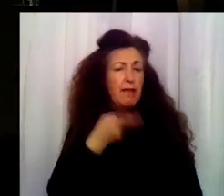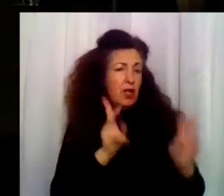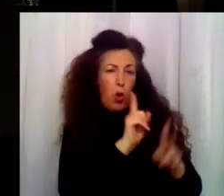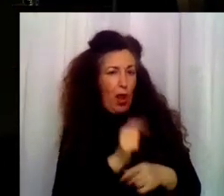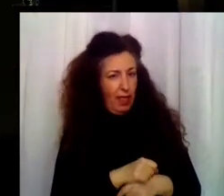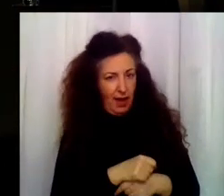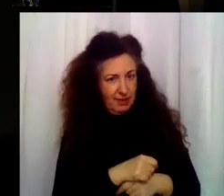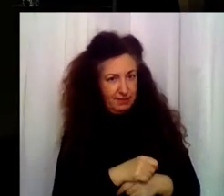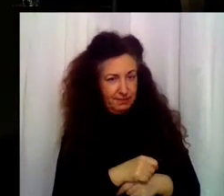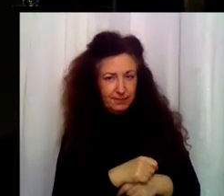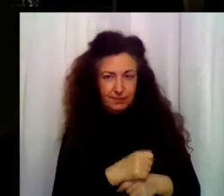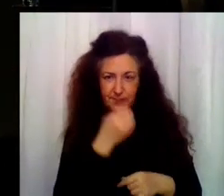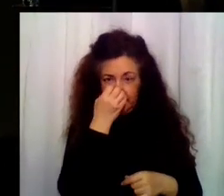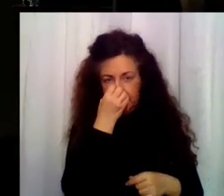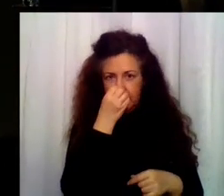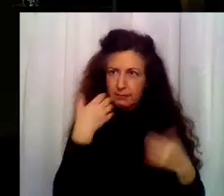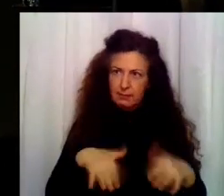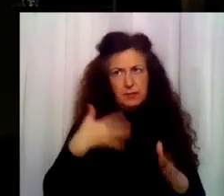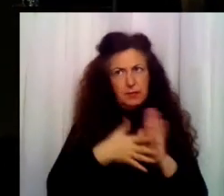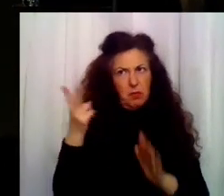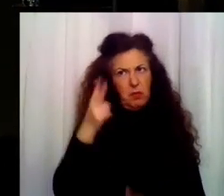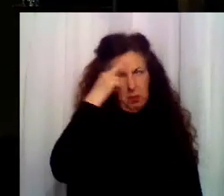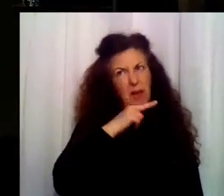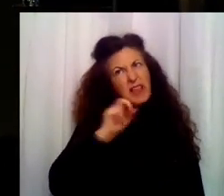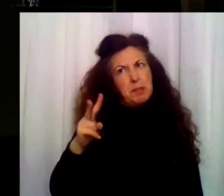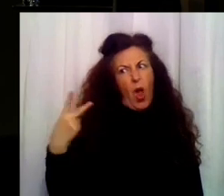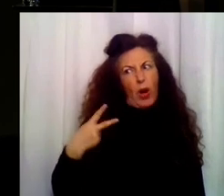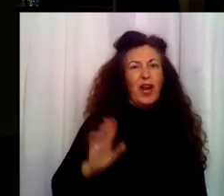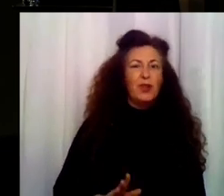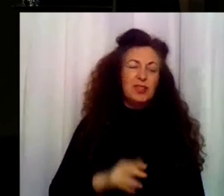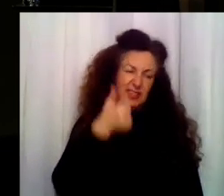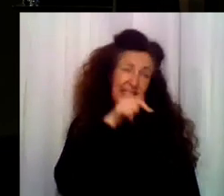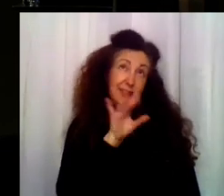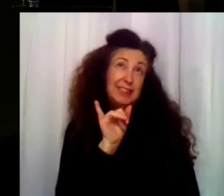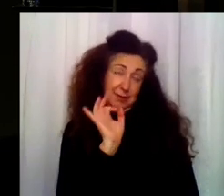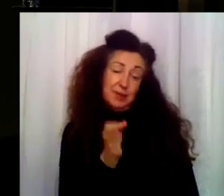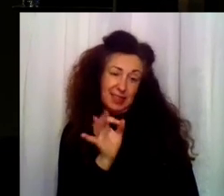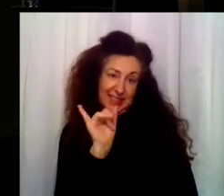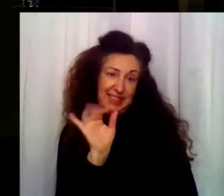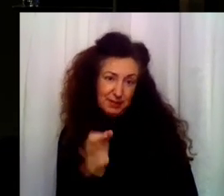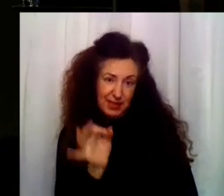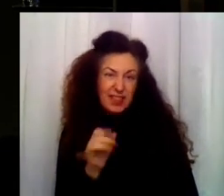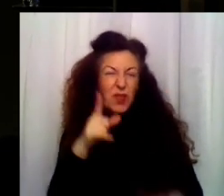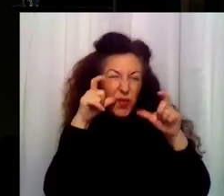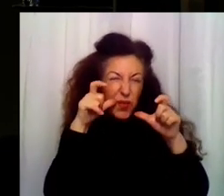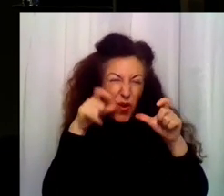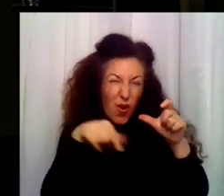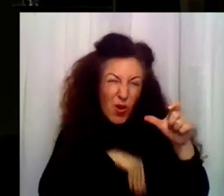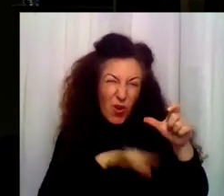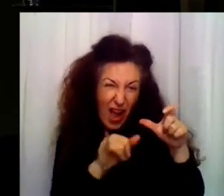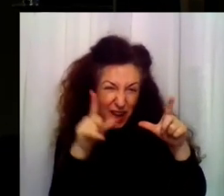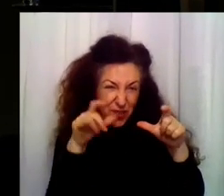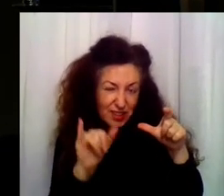escondidas? ¿Por qué? Bueno, hay padres aún peores que nosotros, Nata. Eso sí. Oye, ¿y tienes una foto? Ay, es que... Es que no